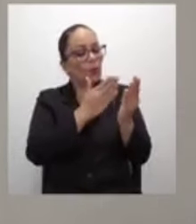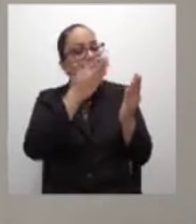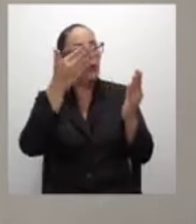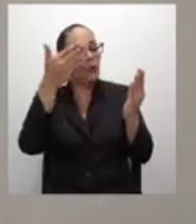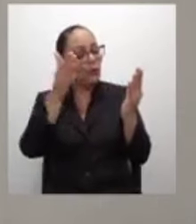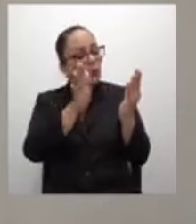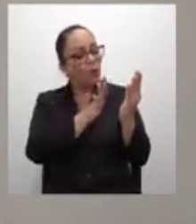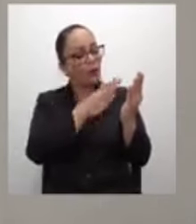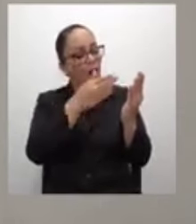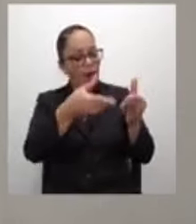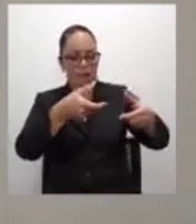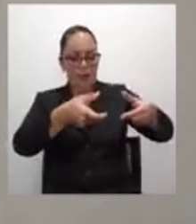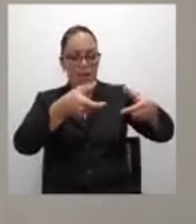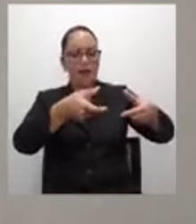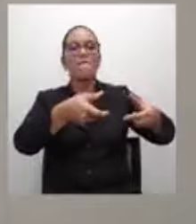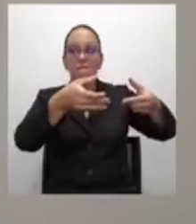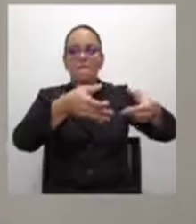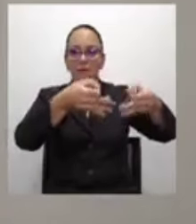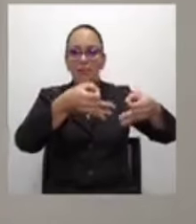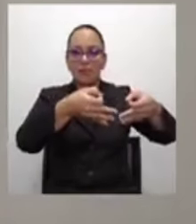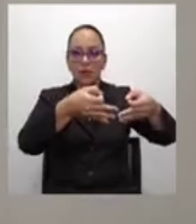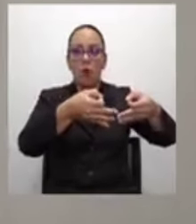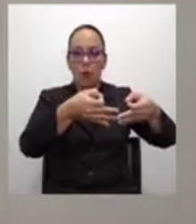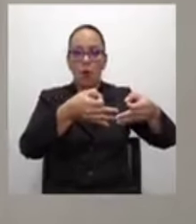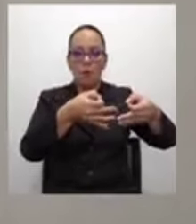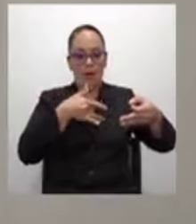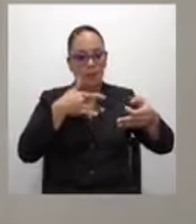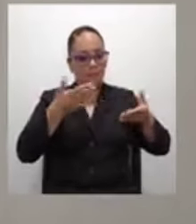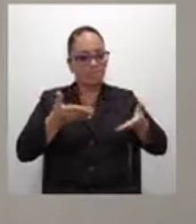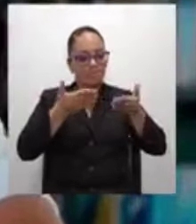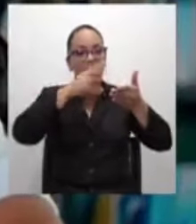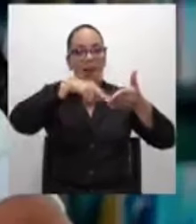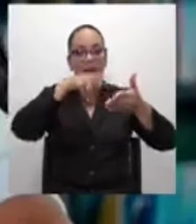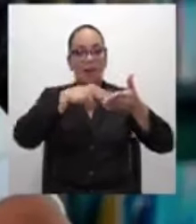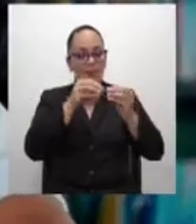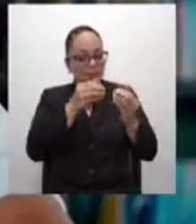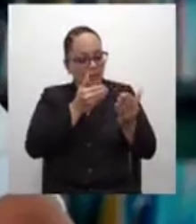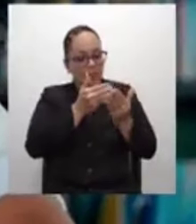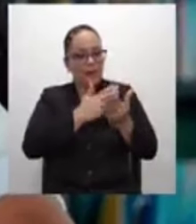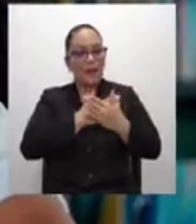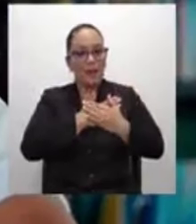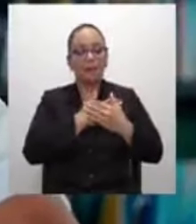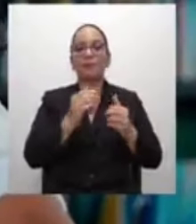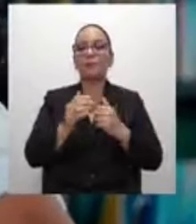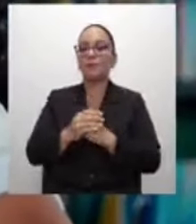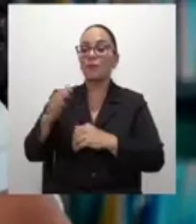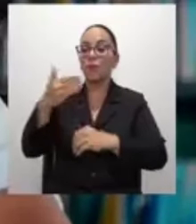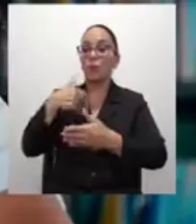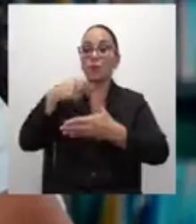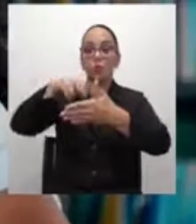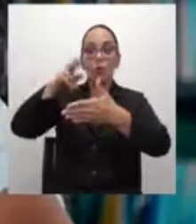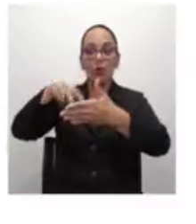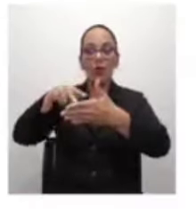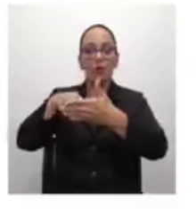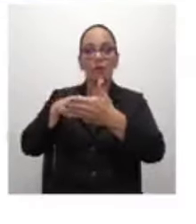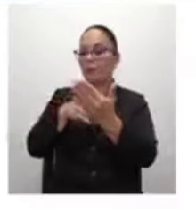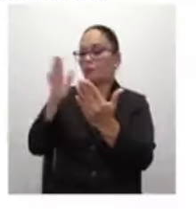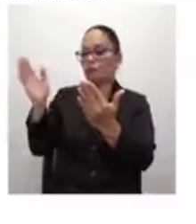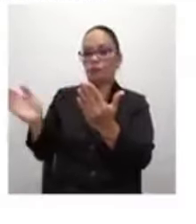físico me da más motivación para leer, que lo tengo como más cercano a mí. Yo ya leo todo el corrido.